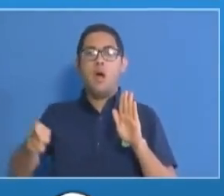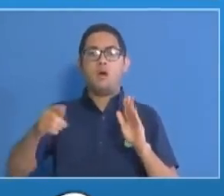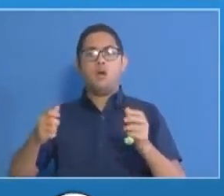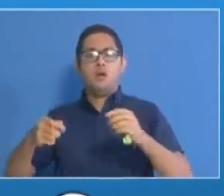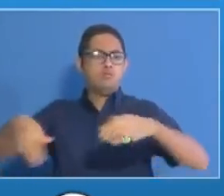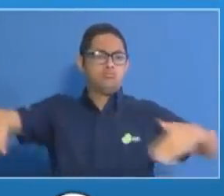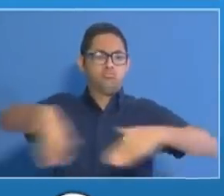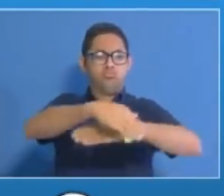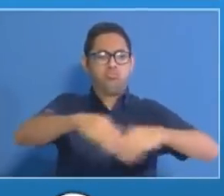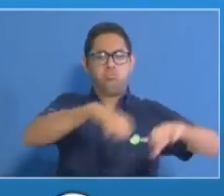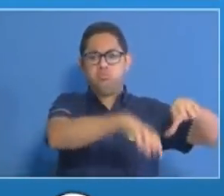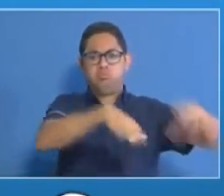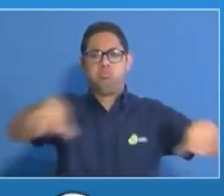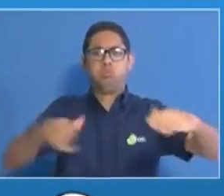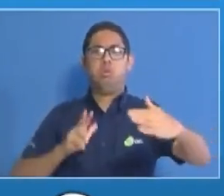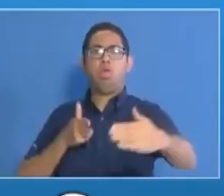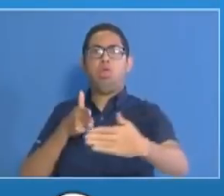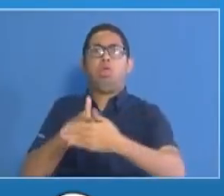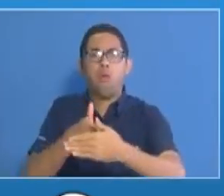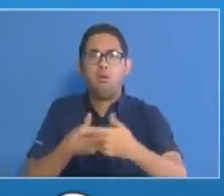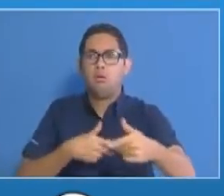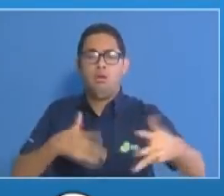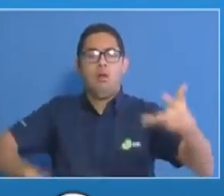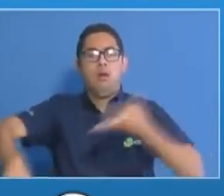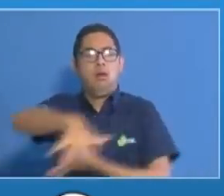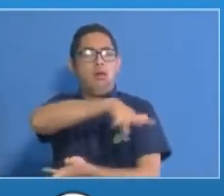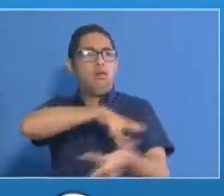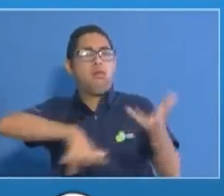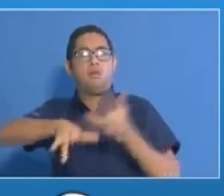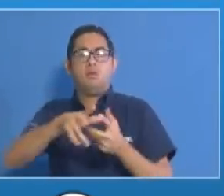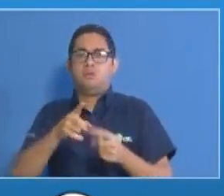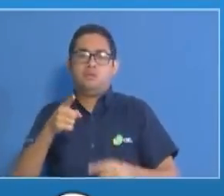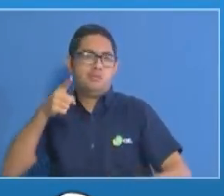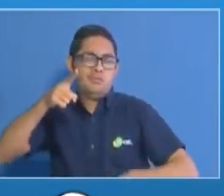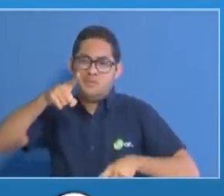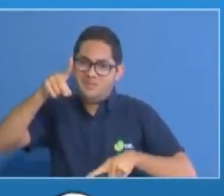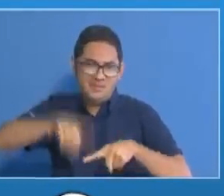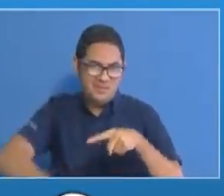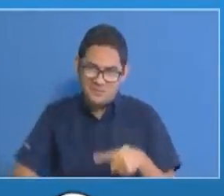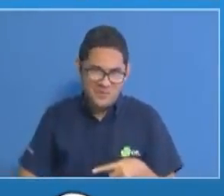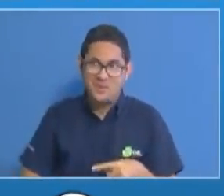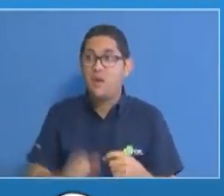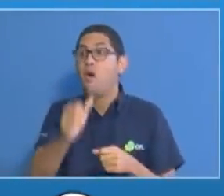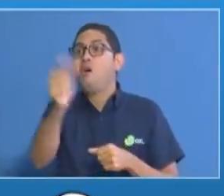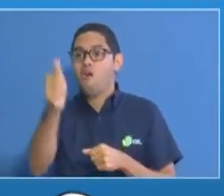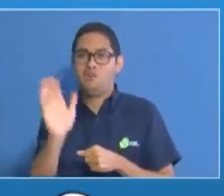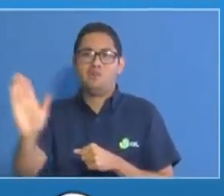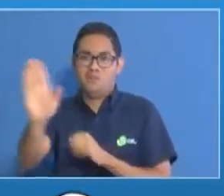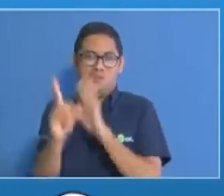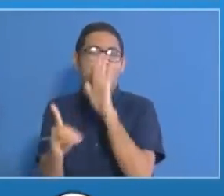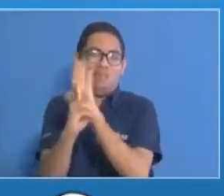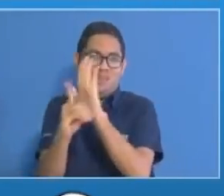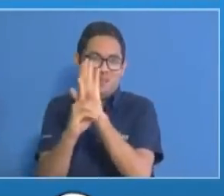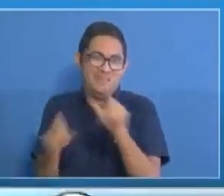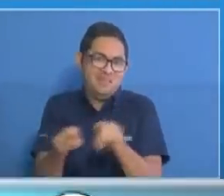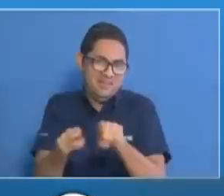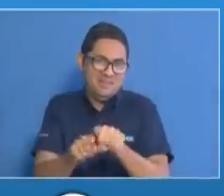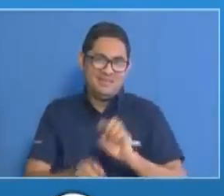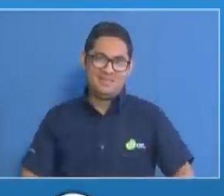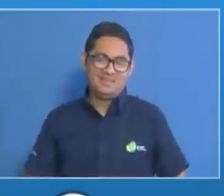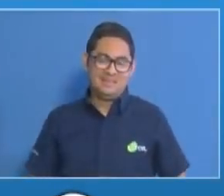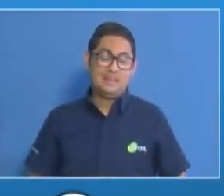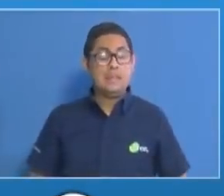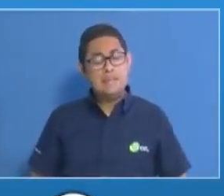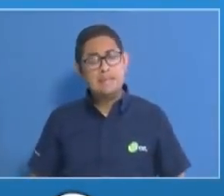tránsito la alteración del orden público ni la violación de los derechos a terceros y